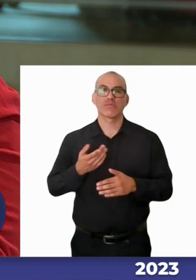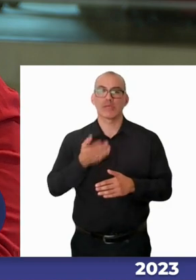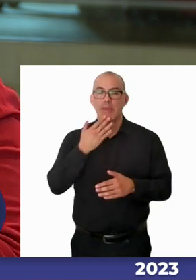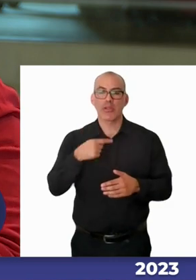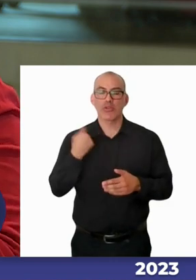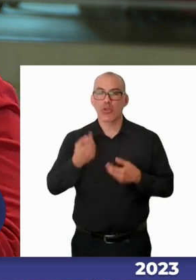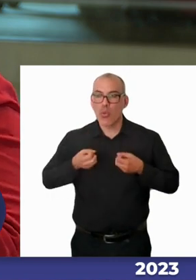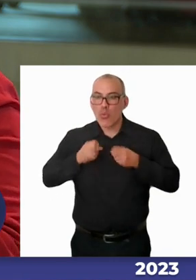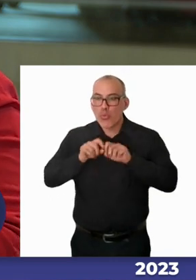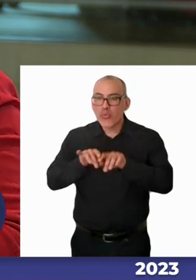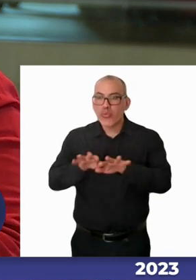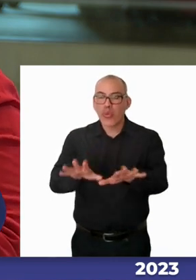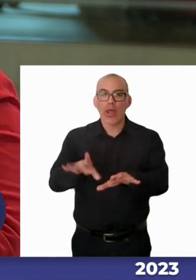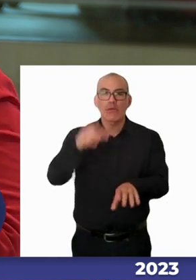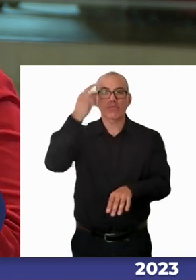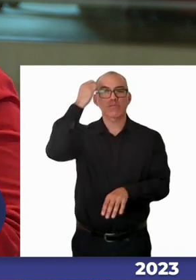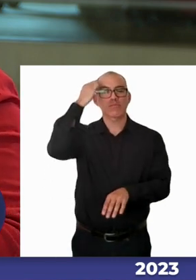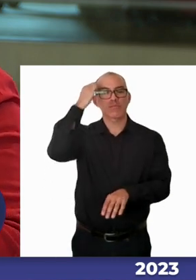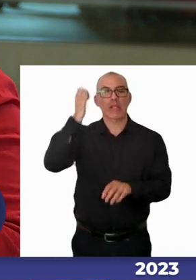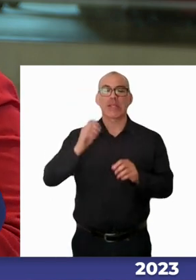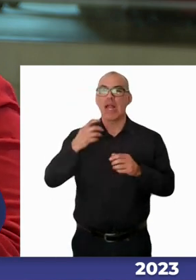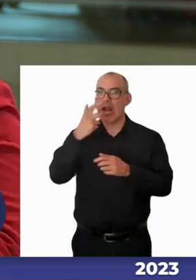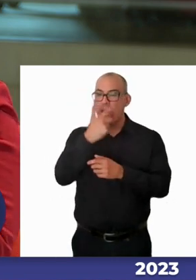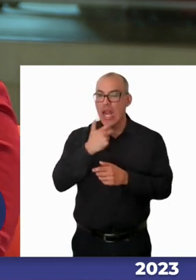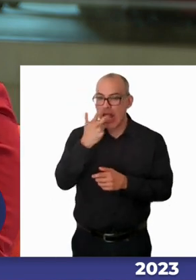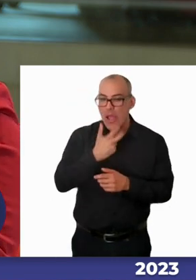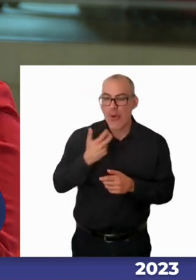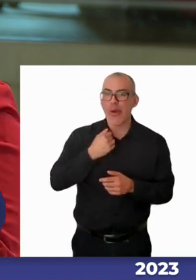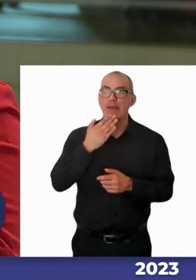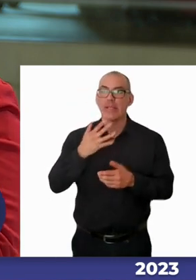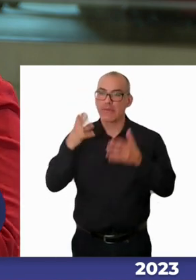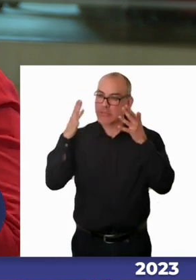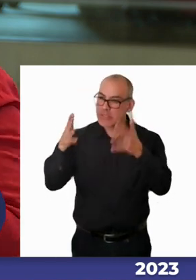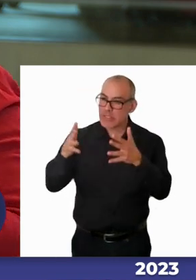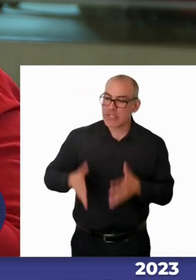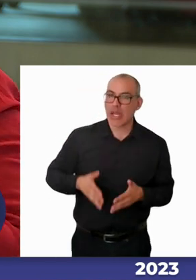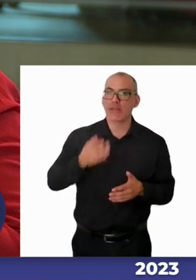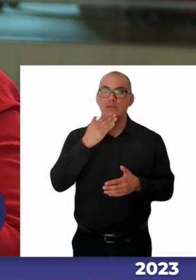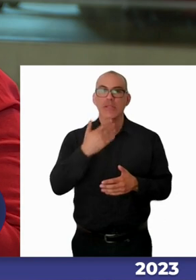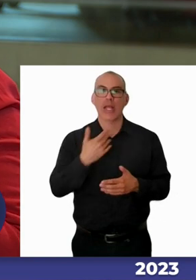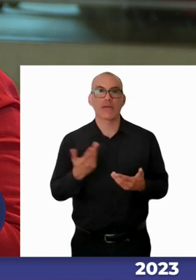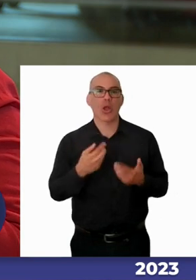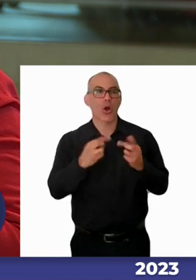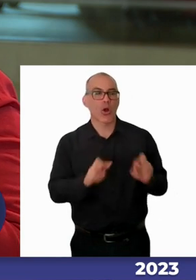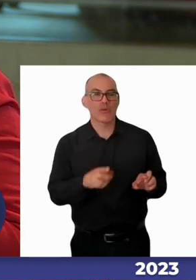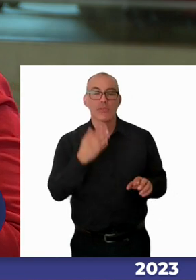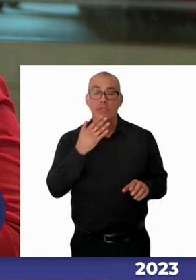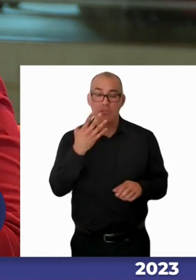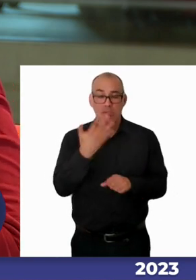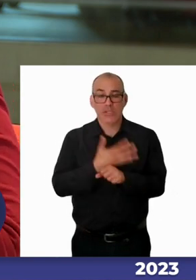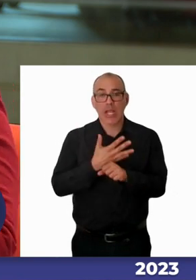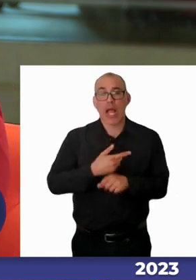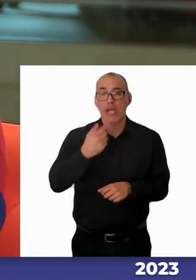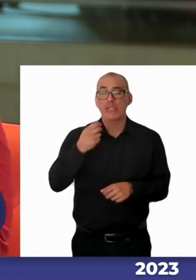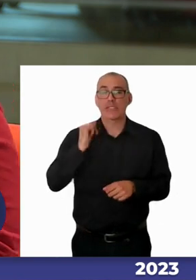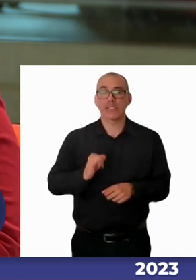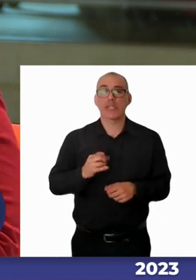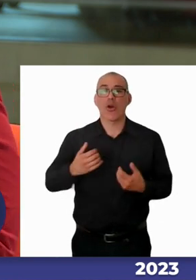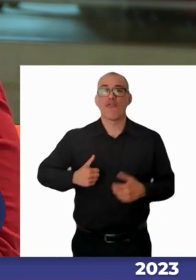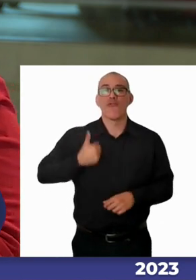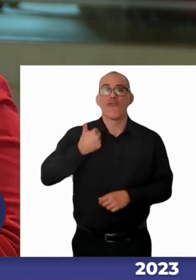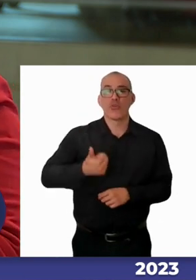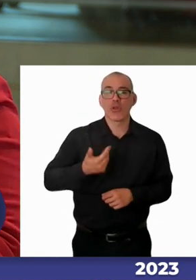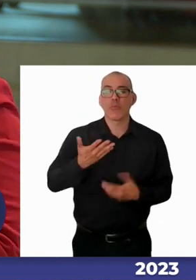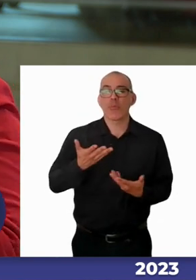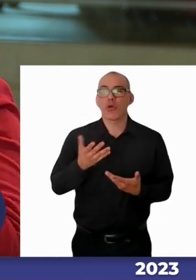al lenguaje correcto al trato digno a las oportunidades sabemos que hay voluntad pero no es solamente voluntad